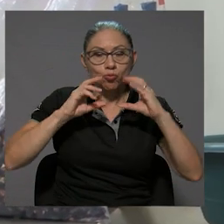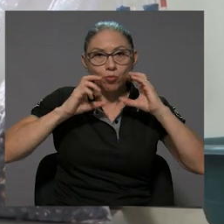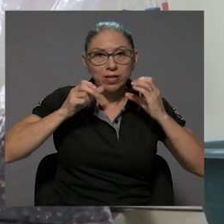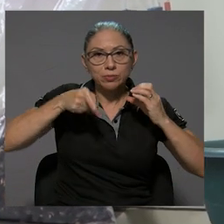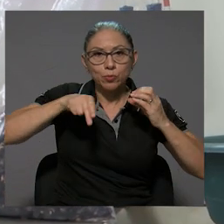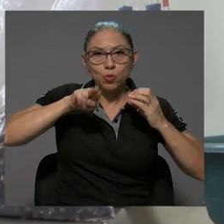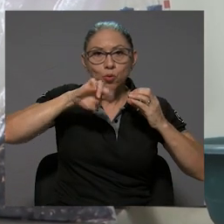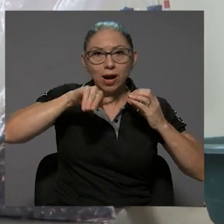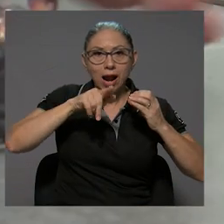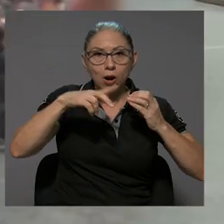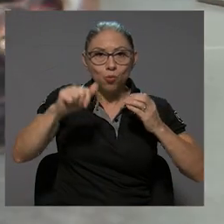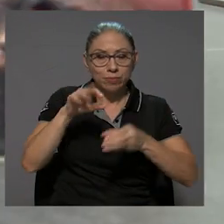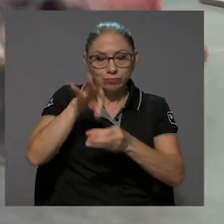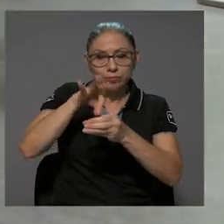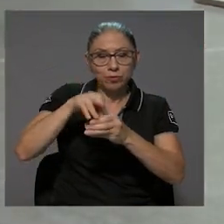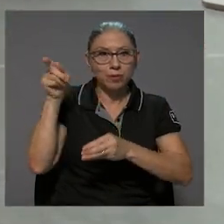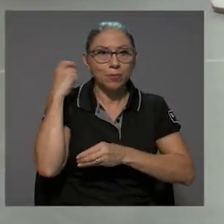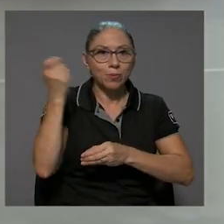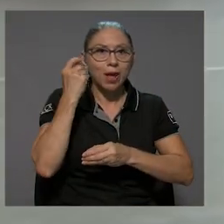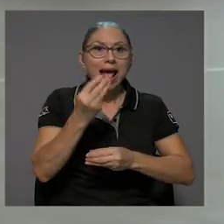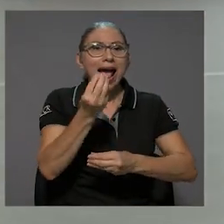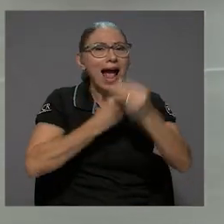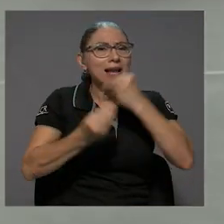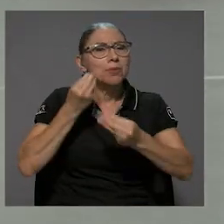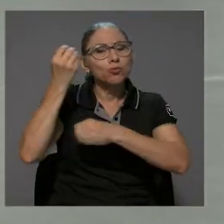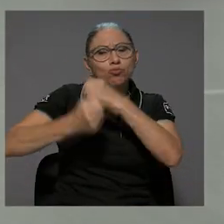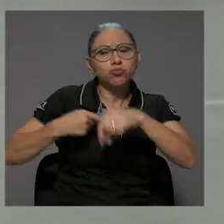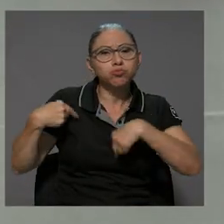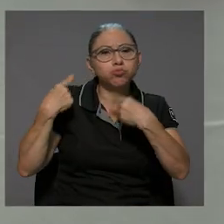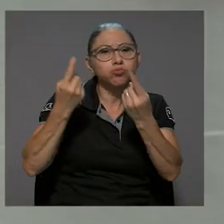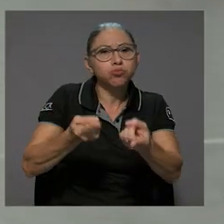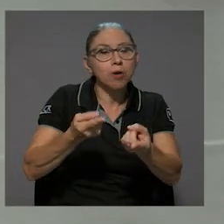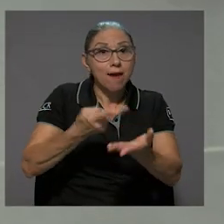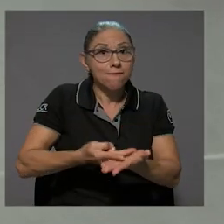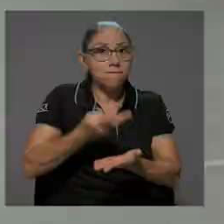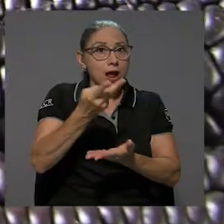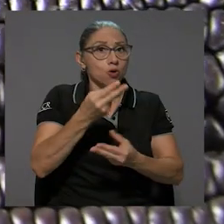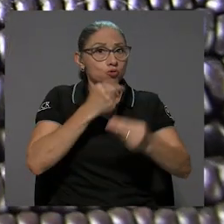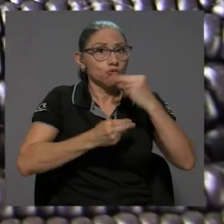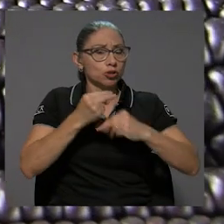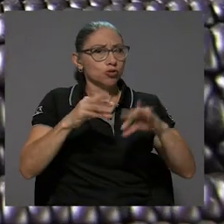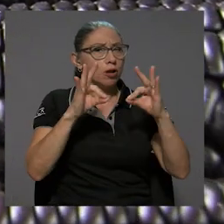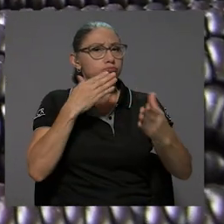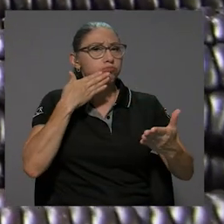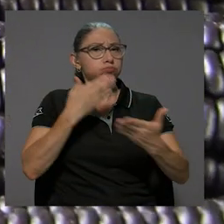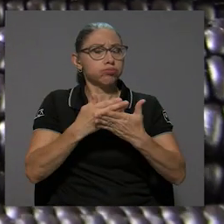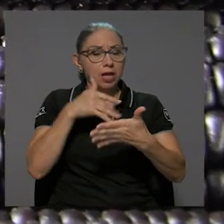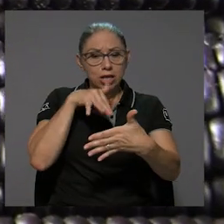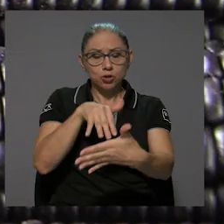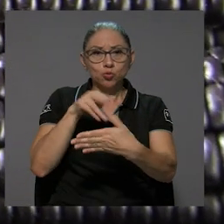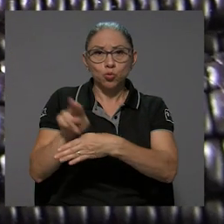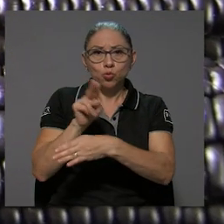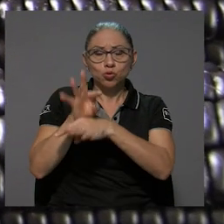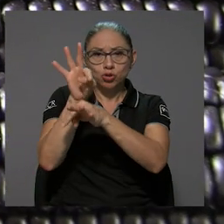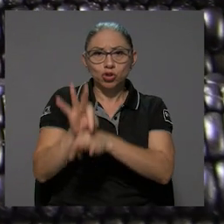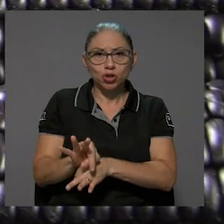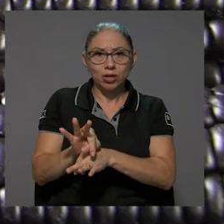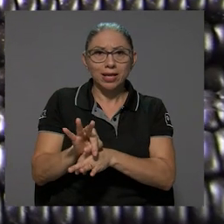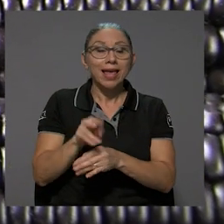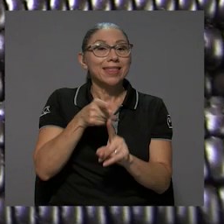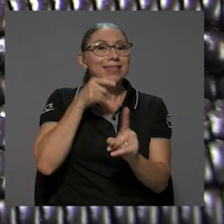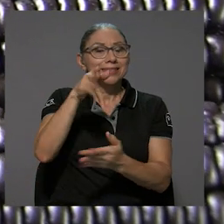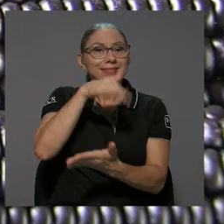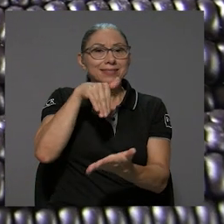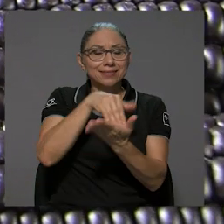cultivado en Guanacaste, un alimento ancestral de alto valor nutricional y estudio de sus usos tradicionales, del